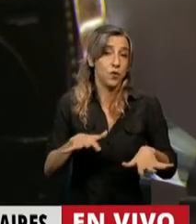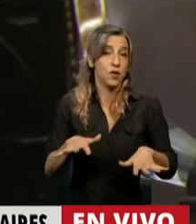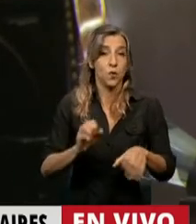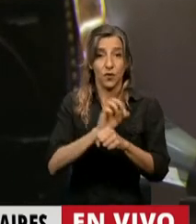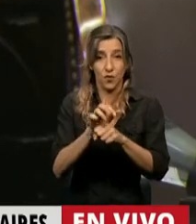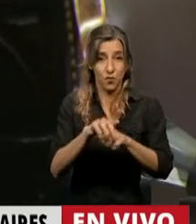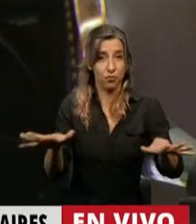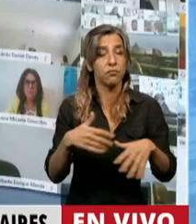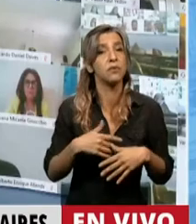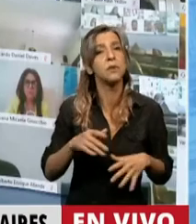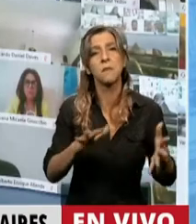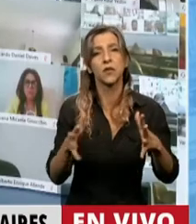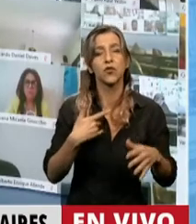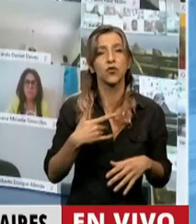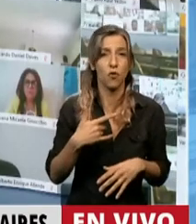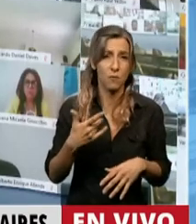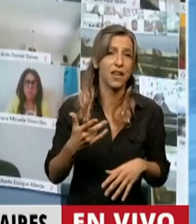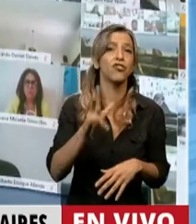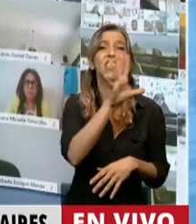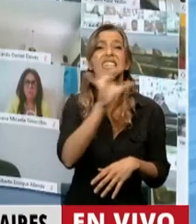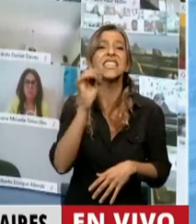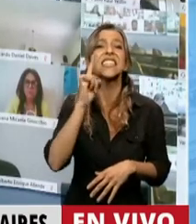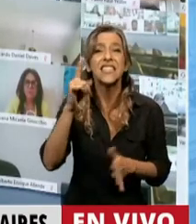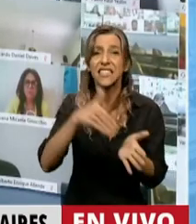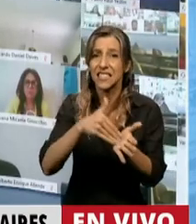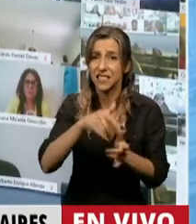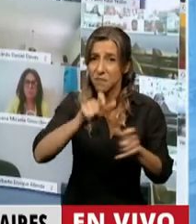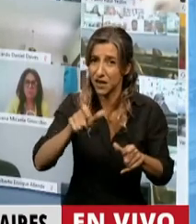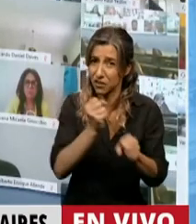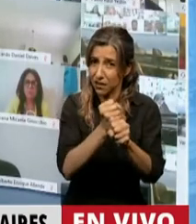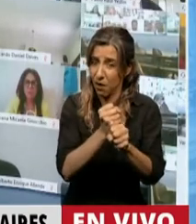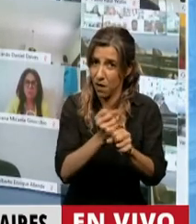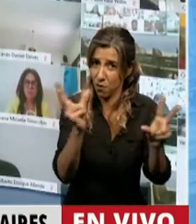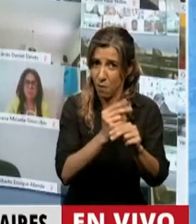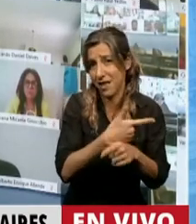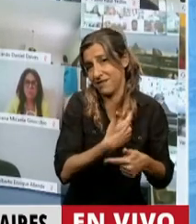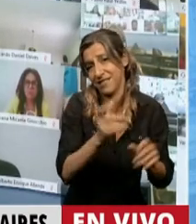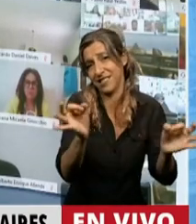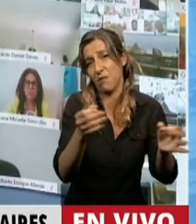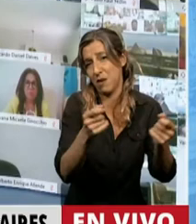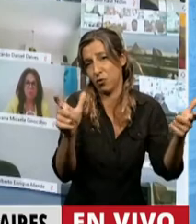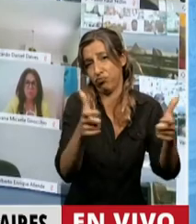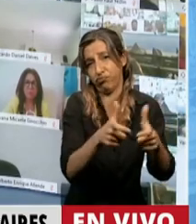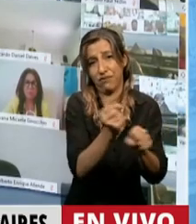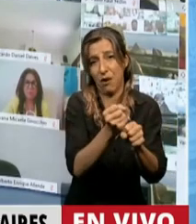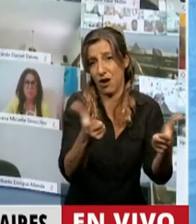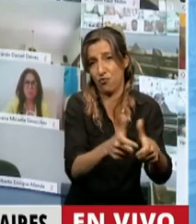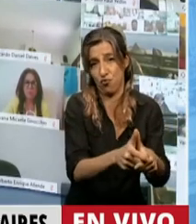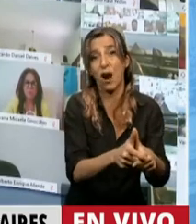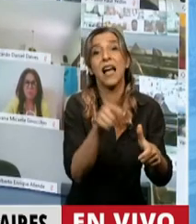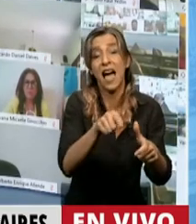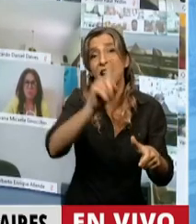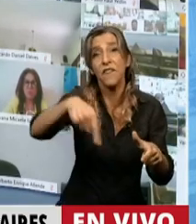calcula que 1.500 millones de personas van a quedar sin empleo, efectivamente este es un caldo de cultivo para la trata de